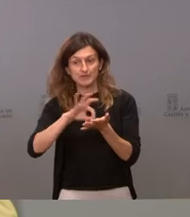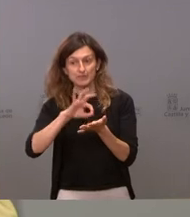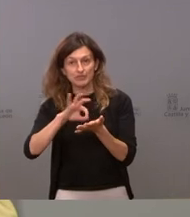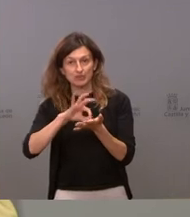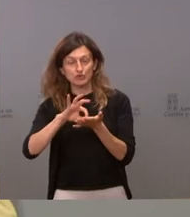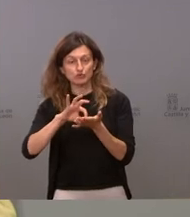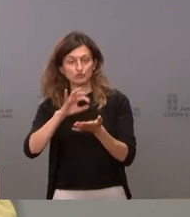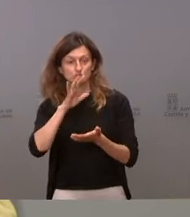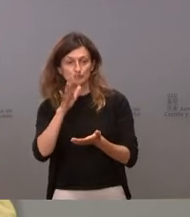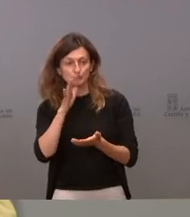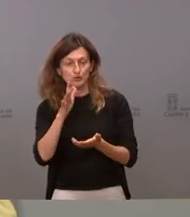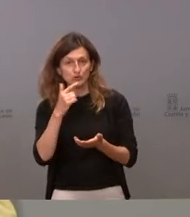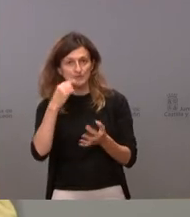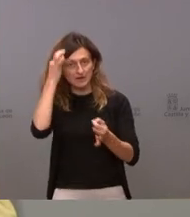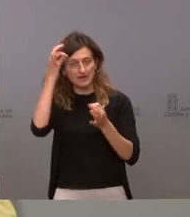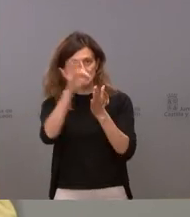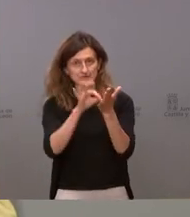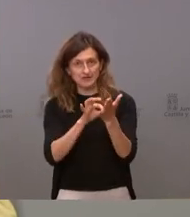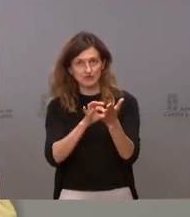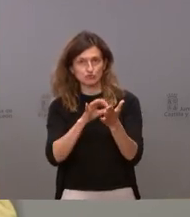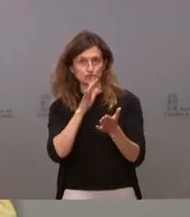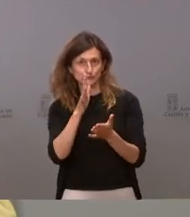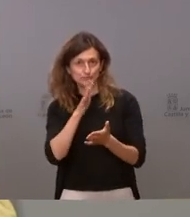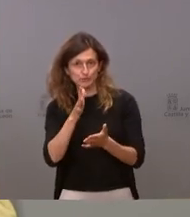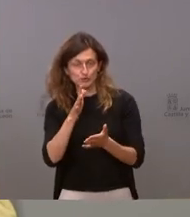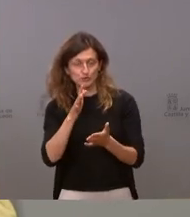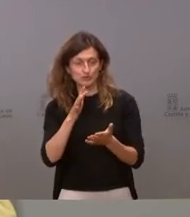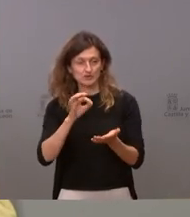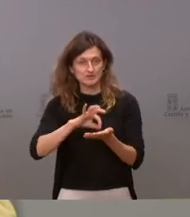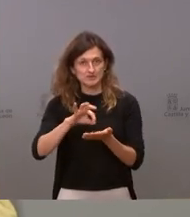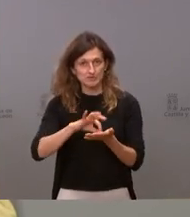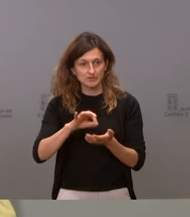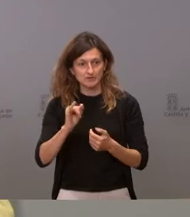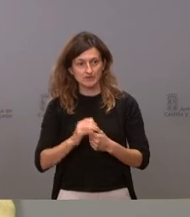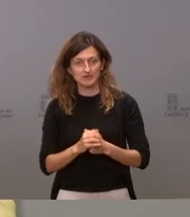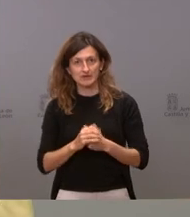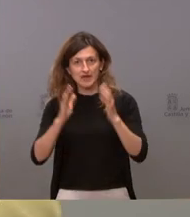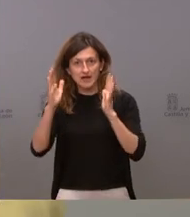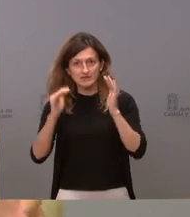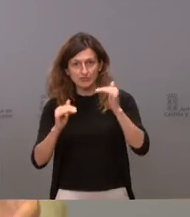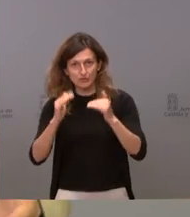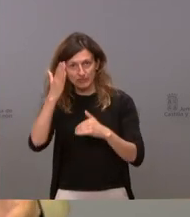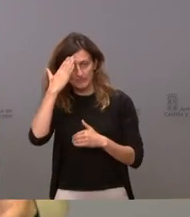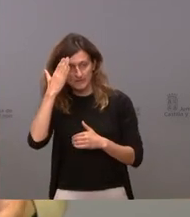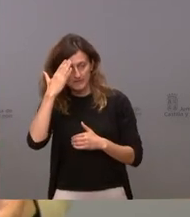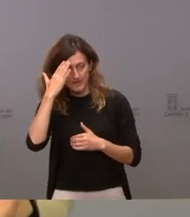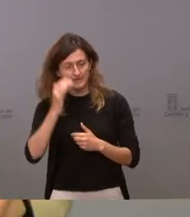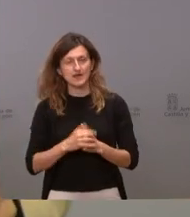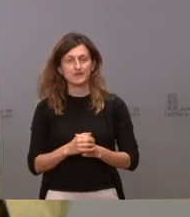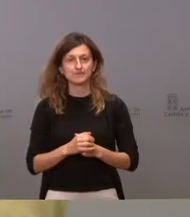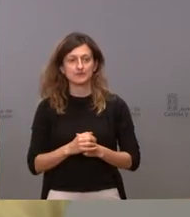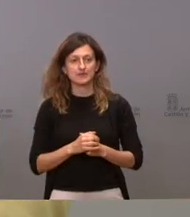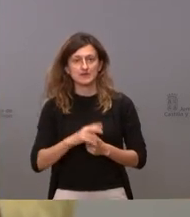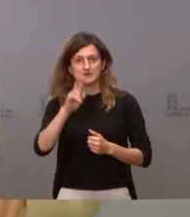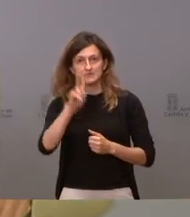que se han de prestar los criterios respecto a servicios que se han de prestar está la atención sanitaria primaria el segundo ciclo de